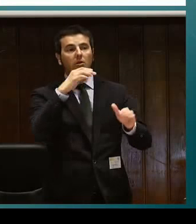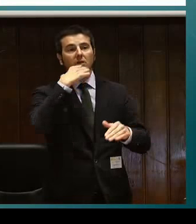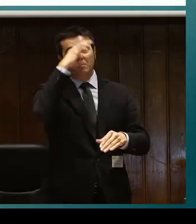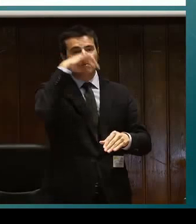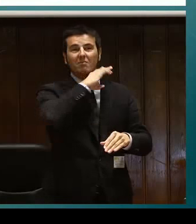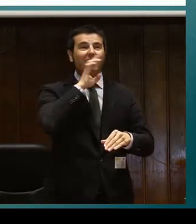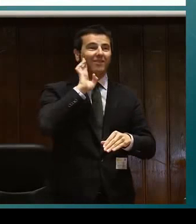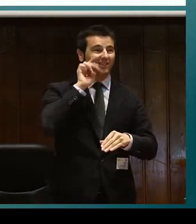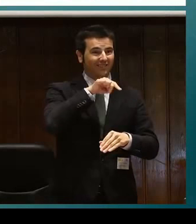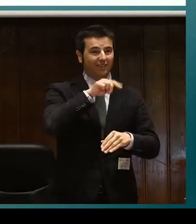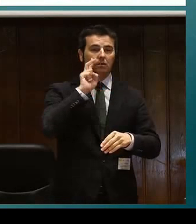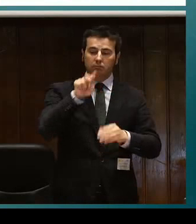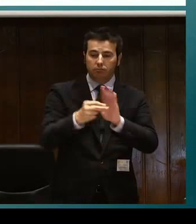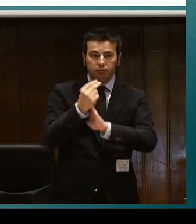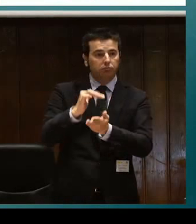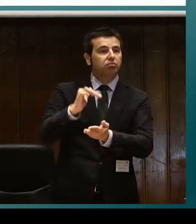apoyo